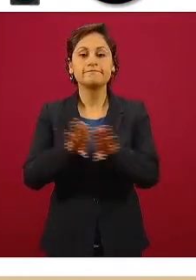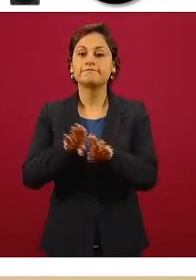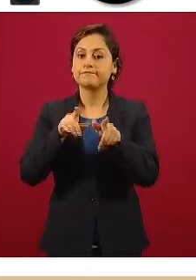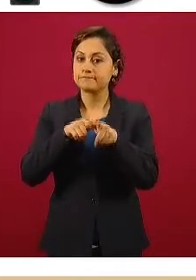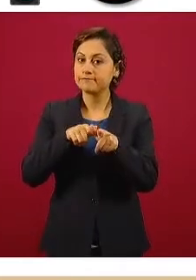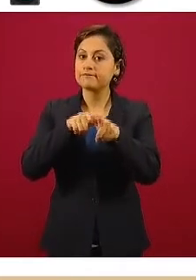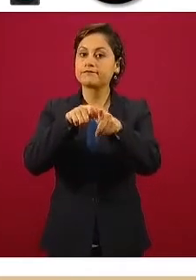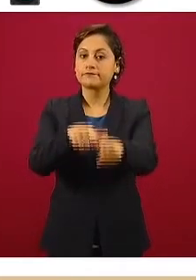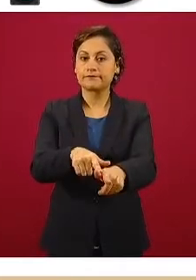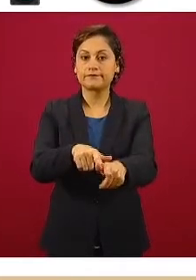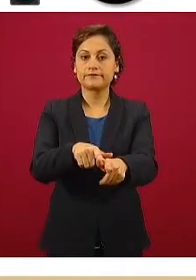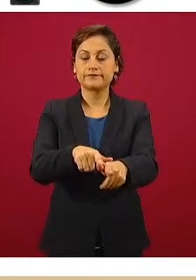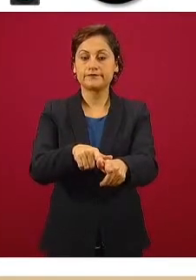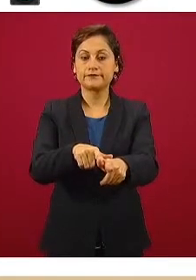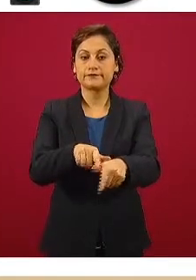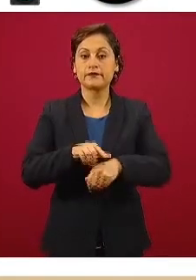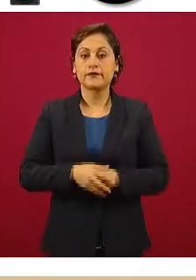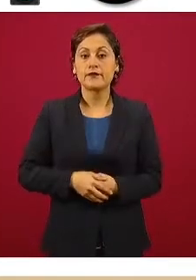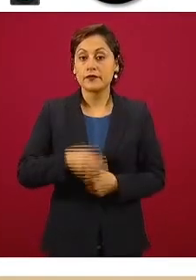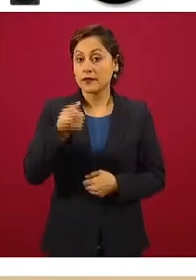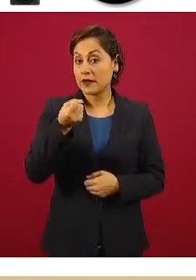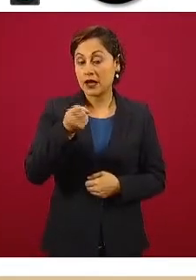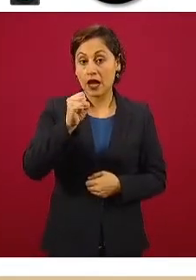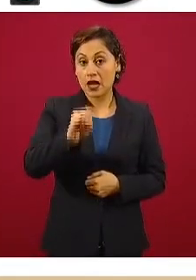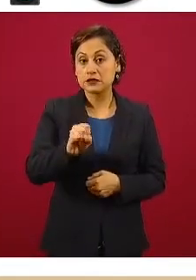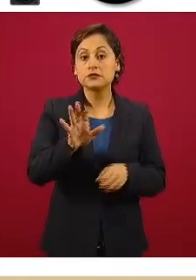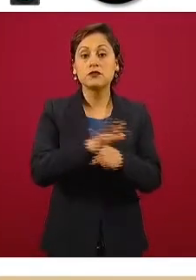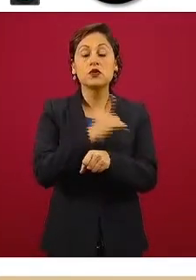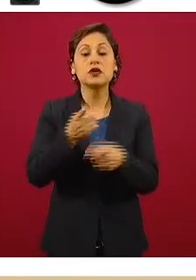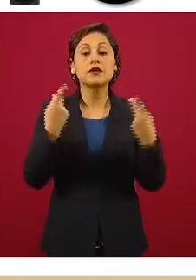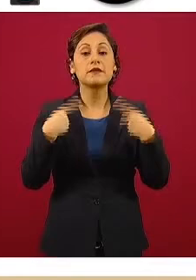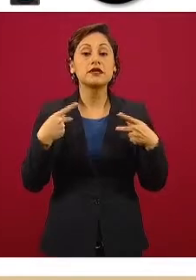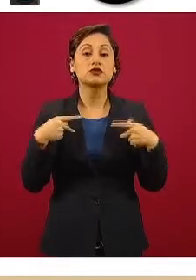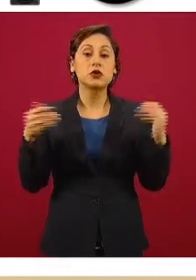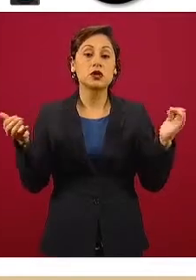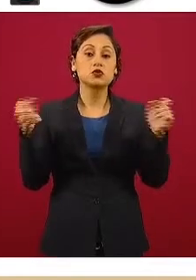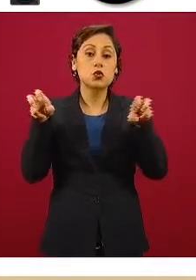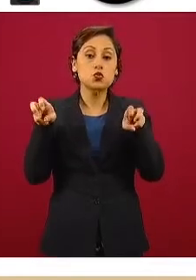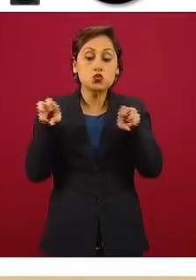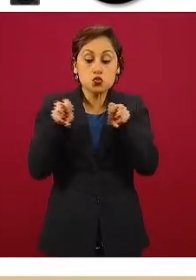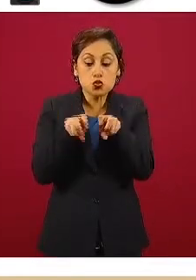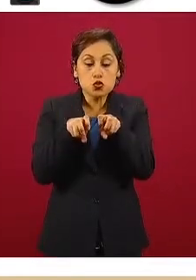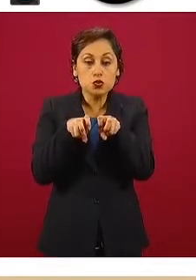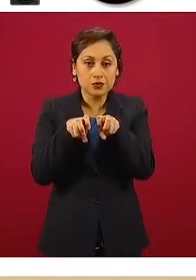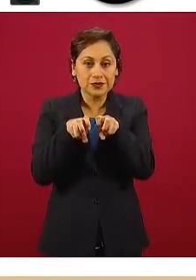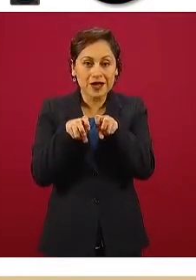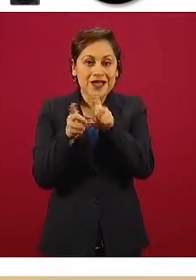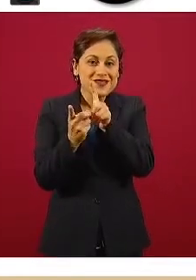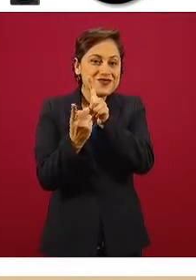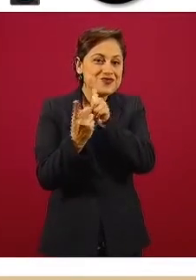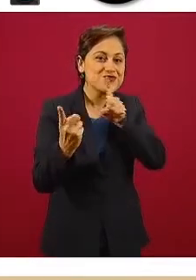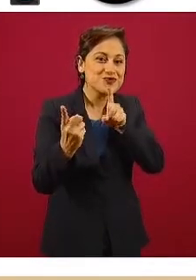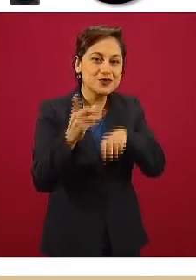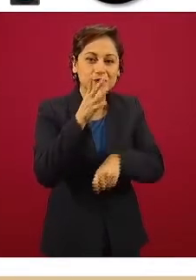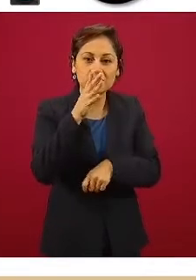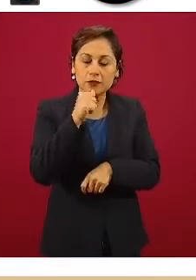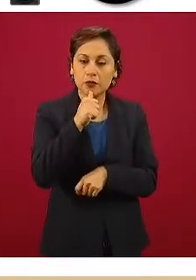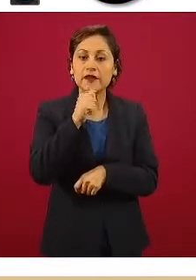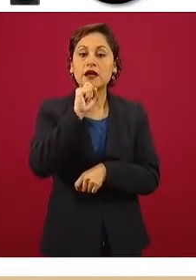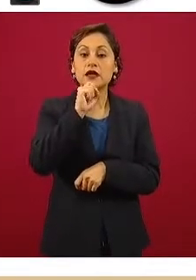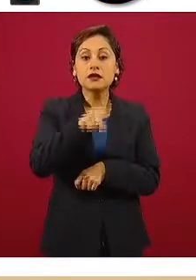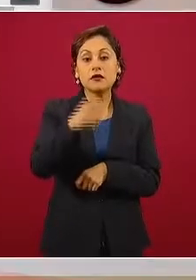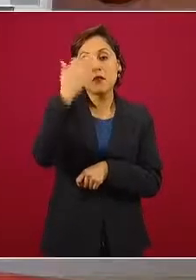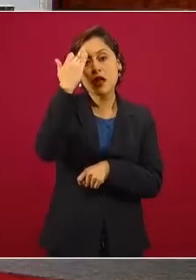Son sitios donde la congregación es demasiado estrecha y demasiado prolongada y en este momento podrían ser un